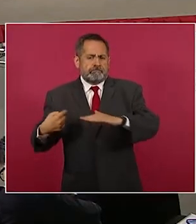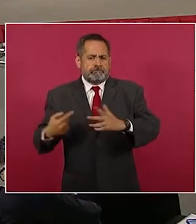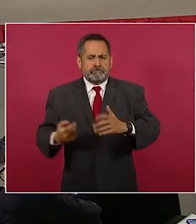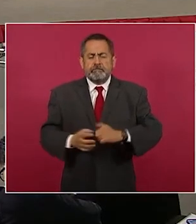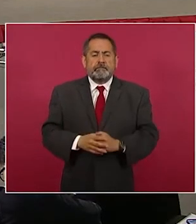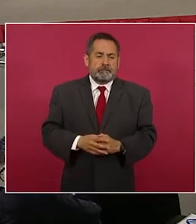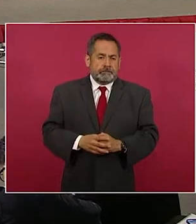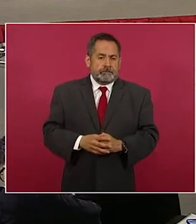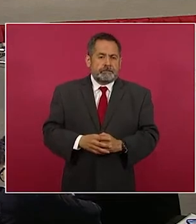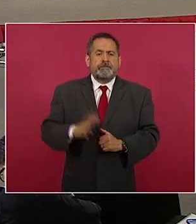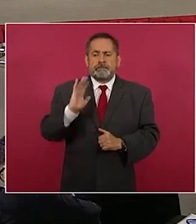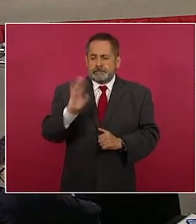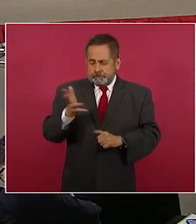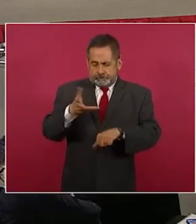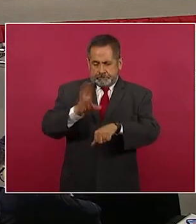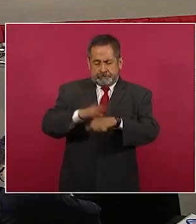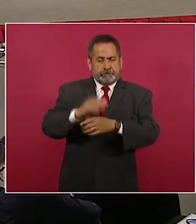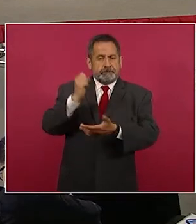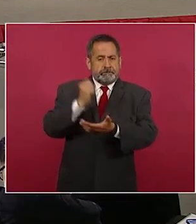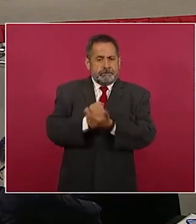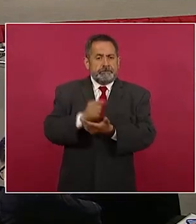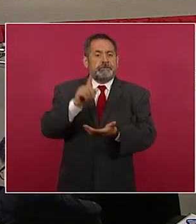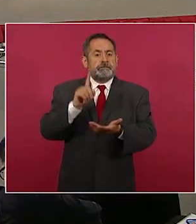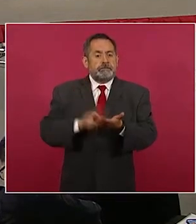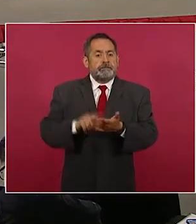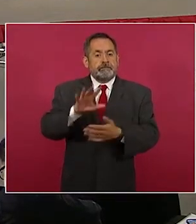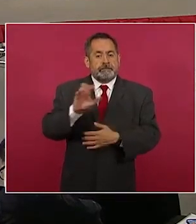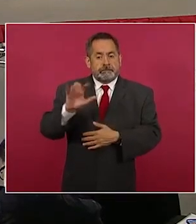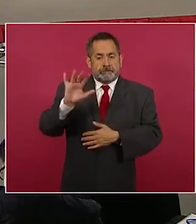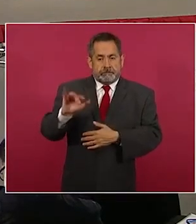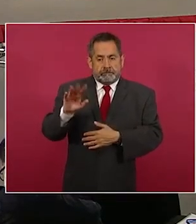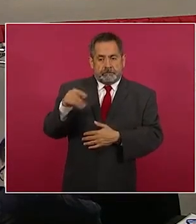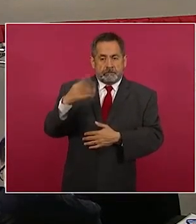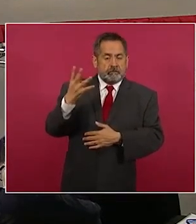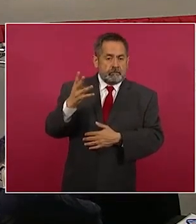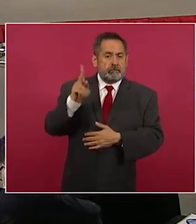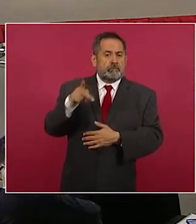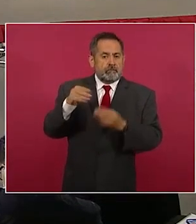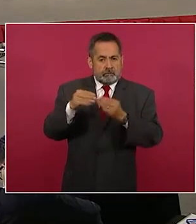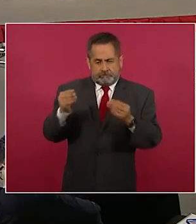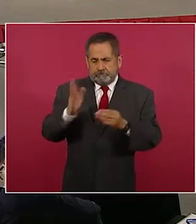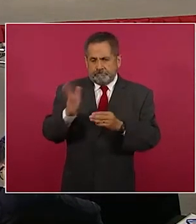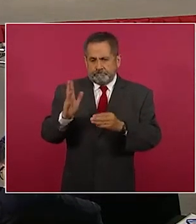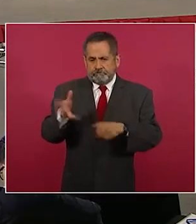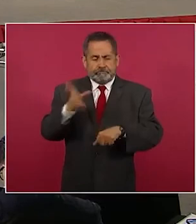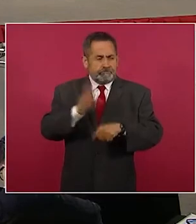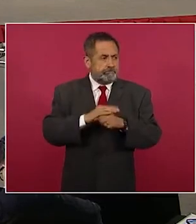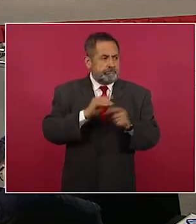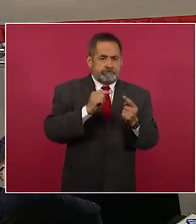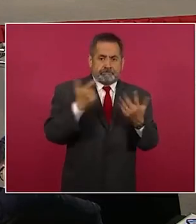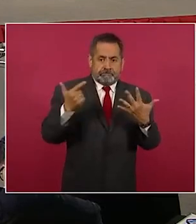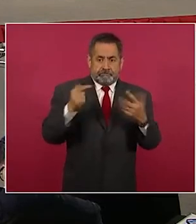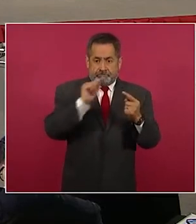se cuenta con el derecho de vía de los mil 554 kilómetros de los siete tramos.